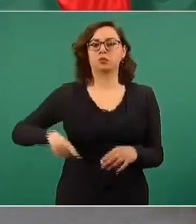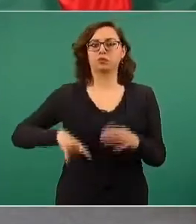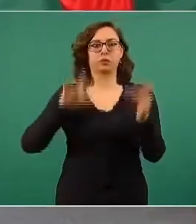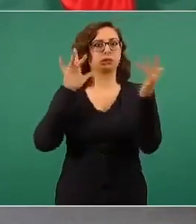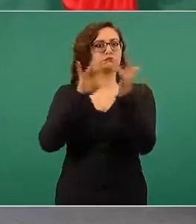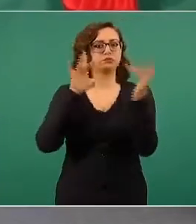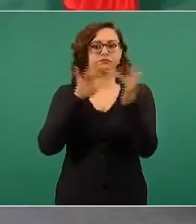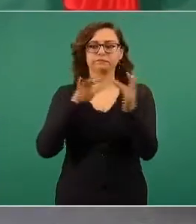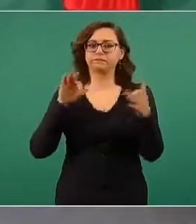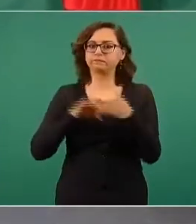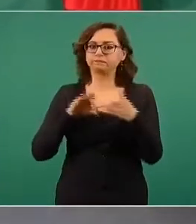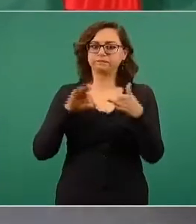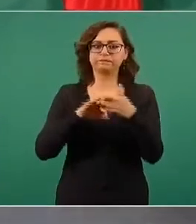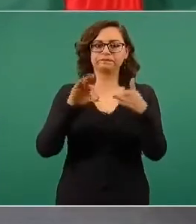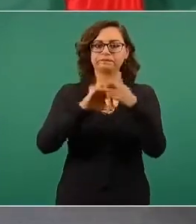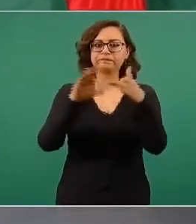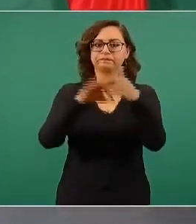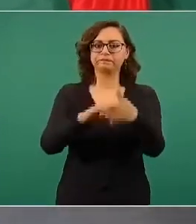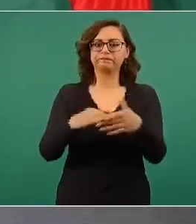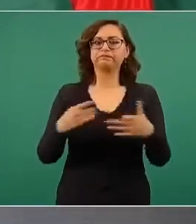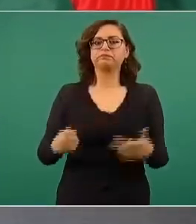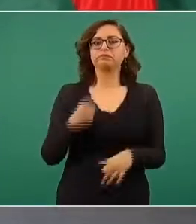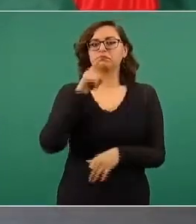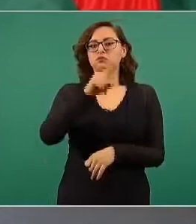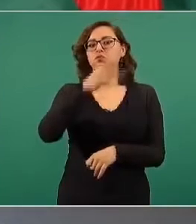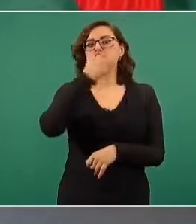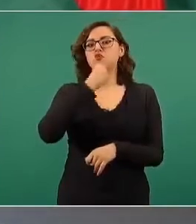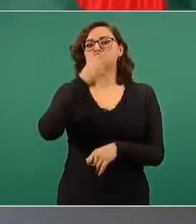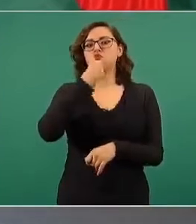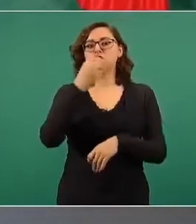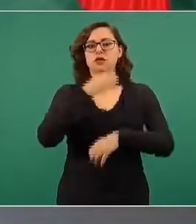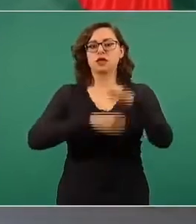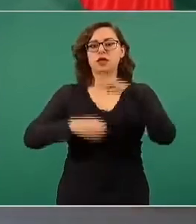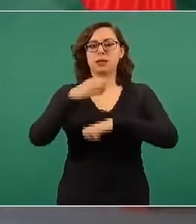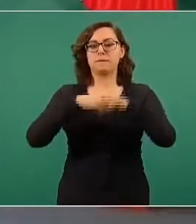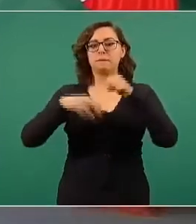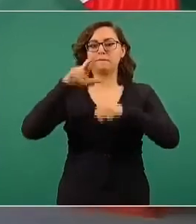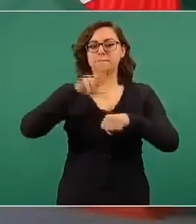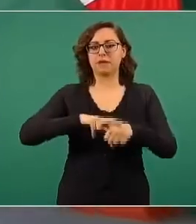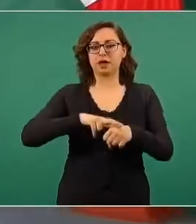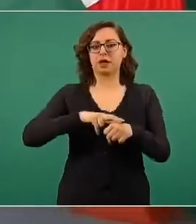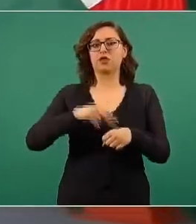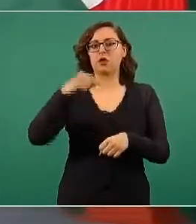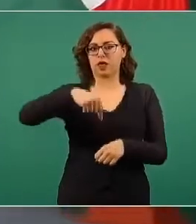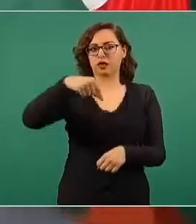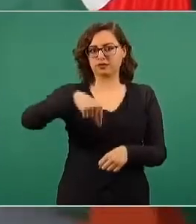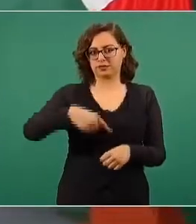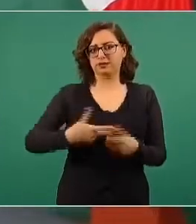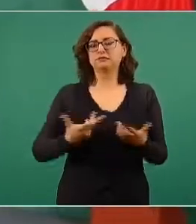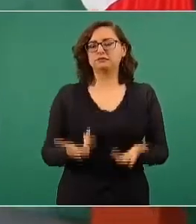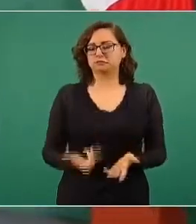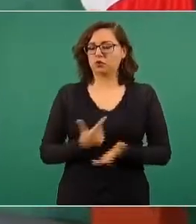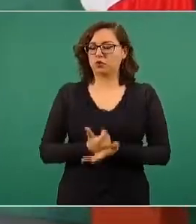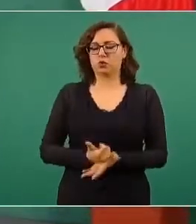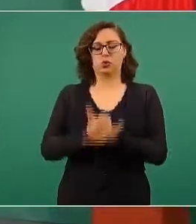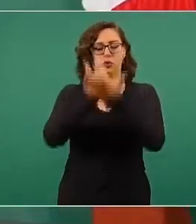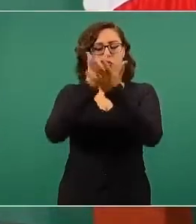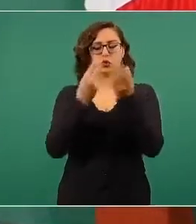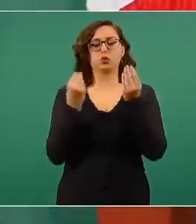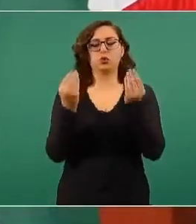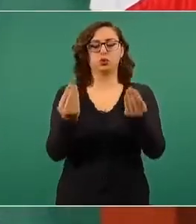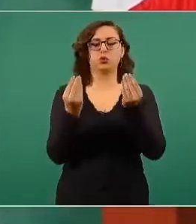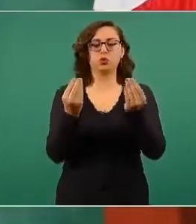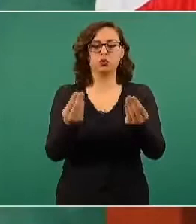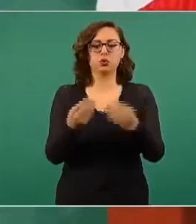En especial el embajador de China en México nos ha ayudado mucho. También